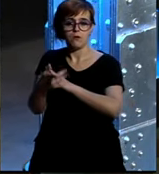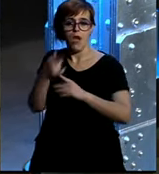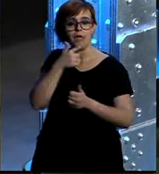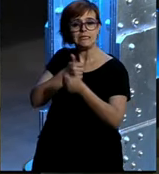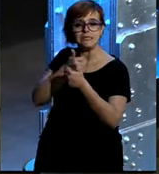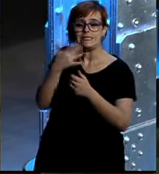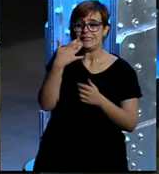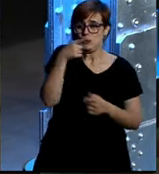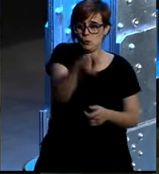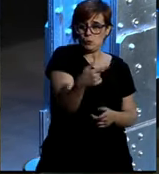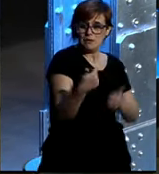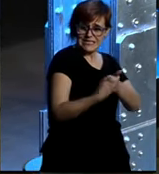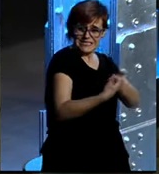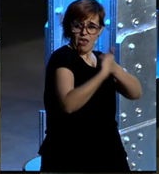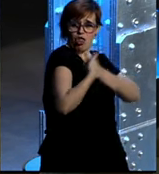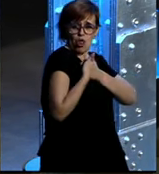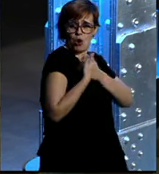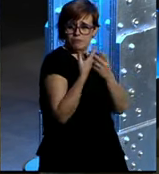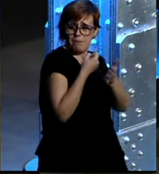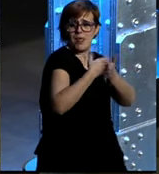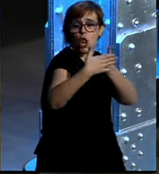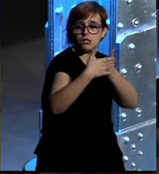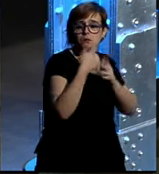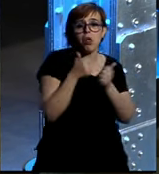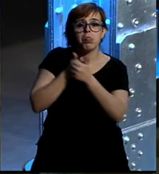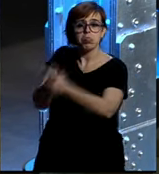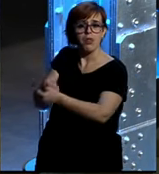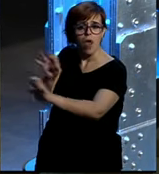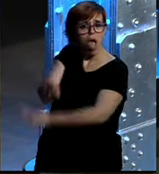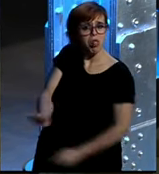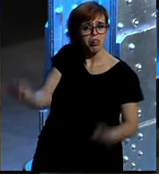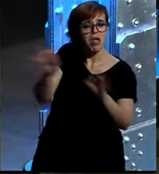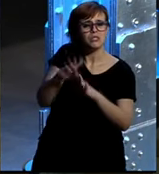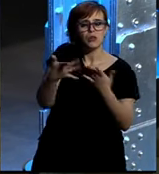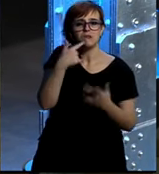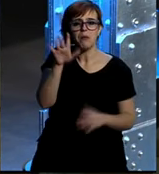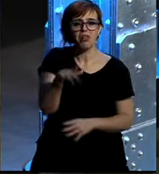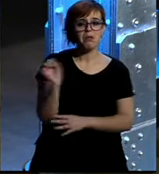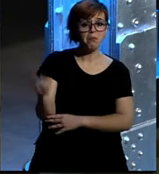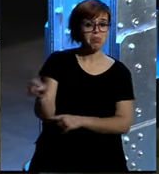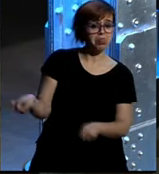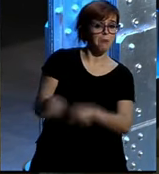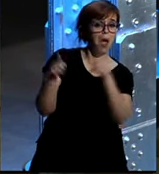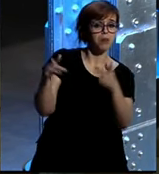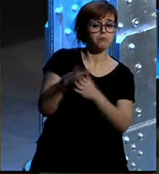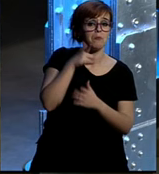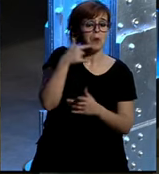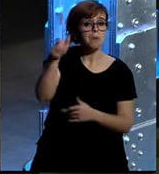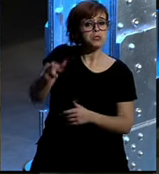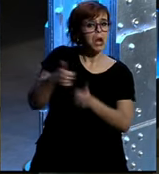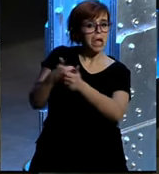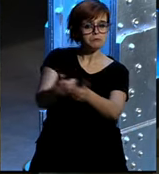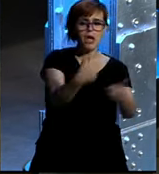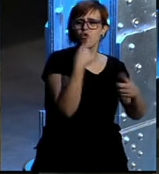cientos de miles de seguidores y tú no sigas a nadie más allá de un monólogo parece absoluto pasotismo con respecto a los clientes es decir